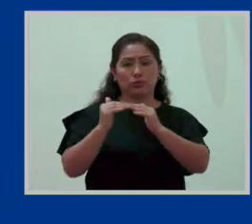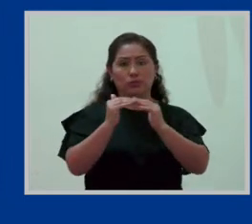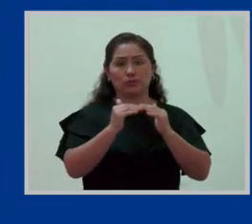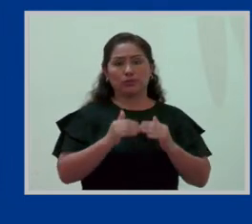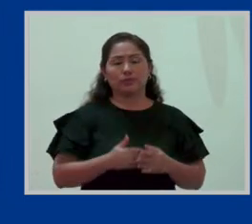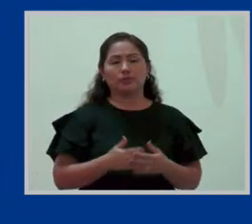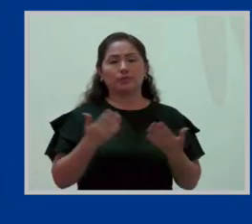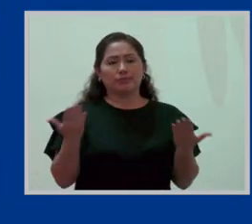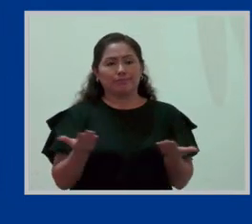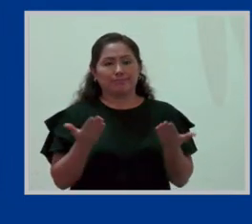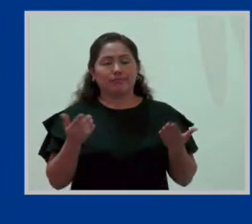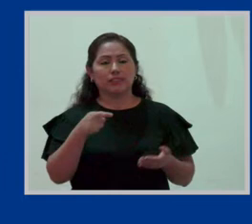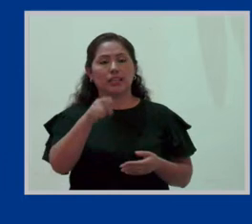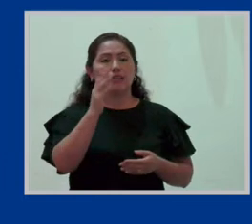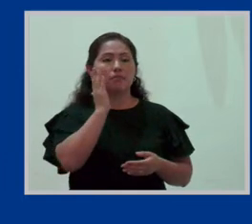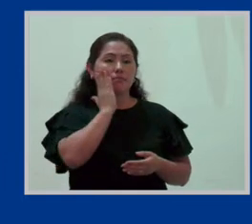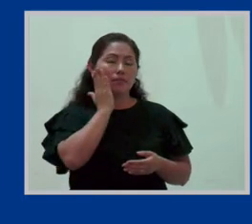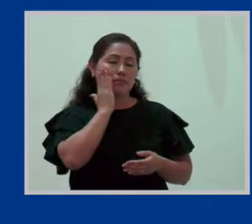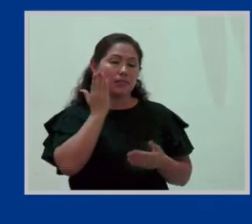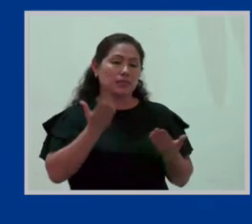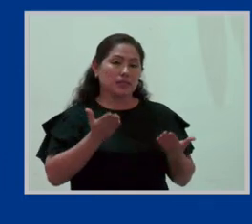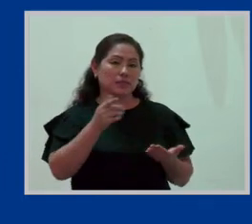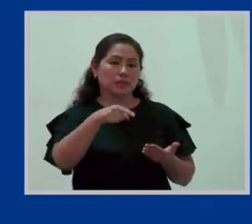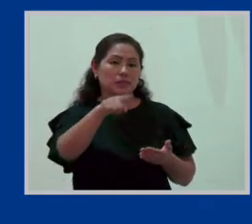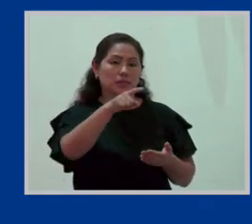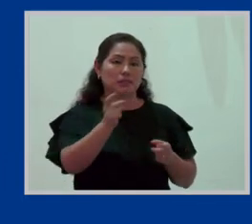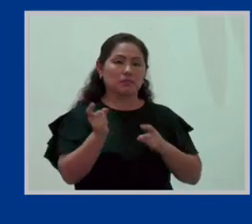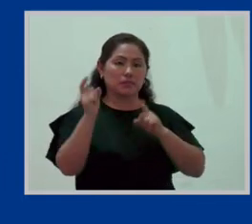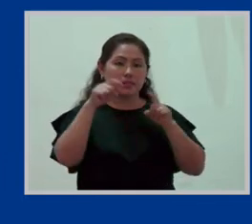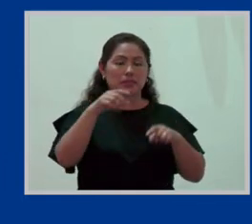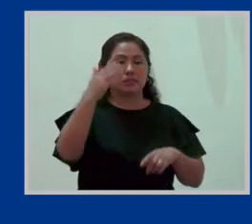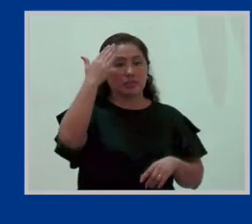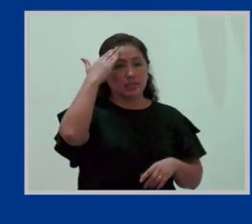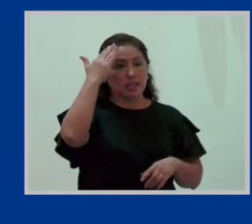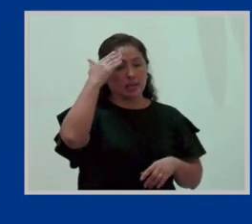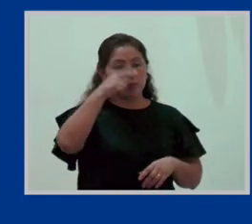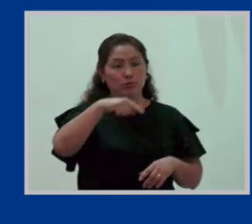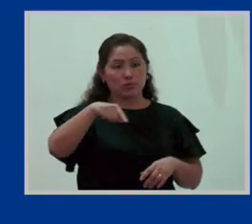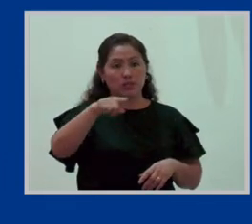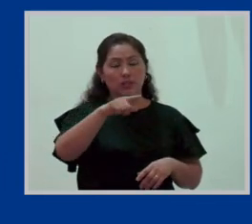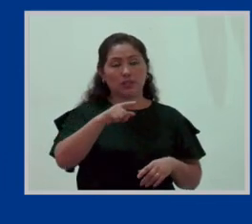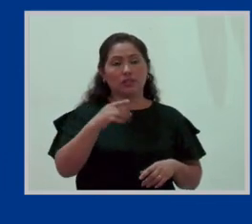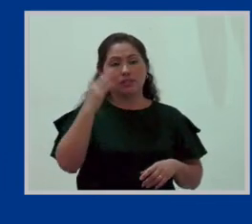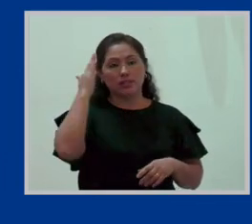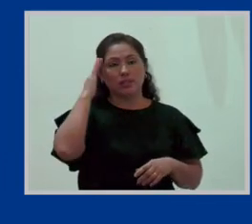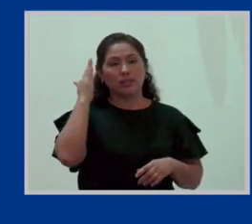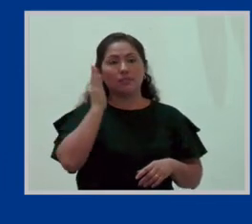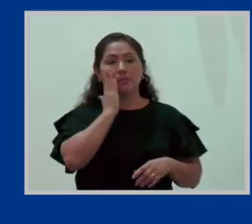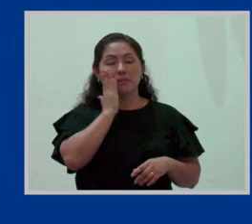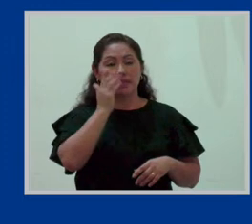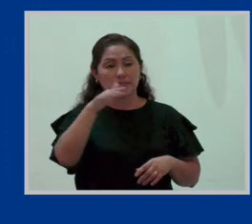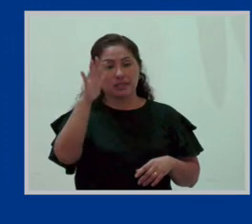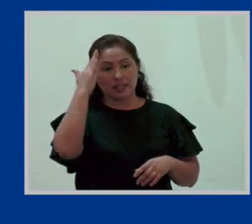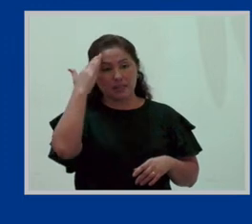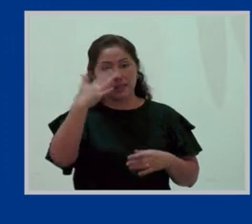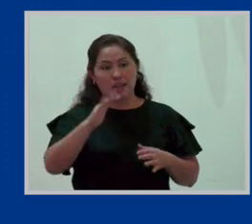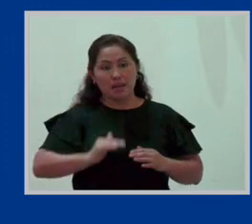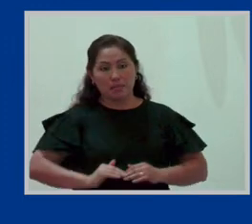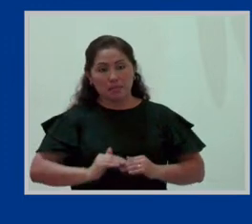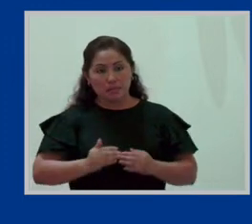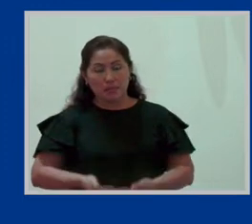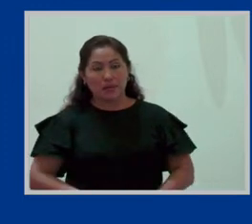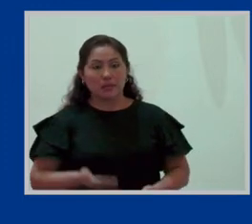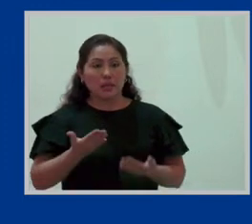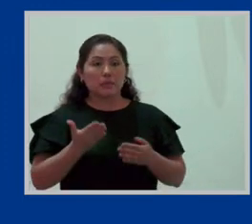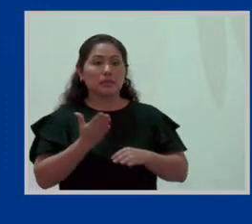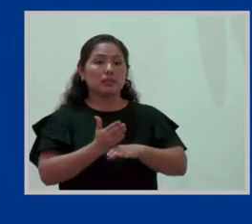aquí mamitas que pueden estar presentes saben perfectamente si han sido mamás recientes o si han sido incluso antes